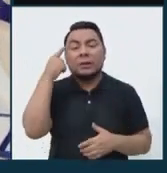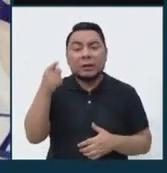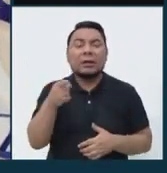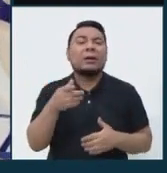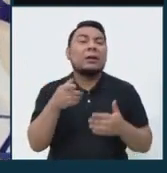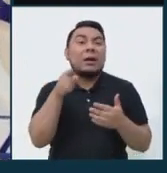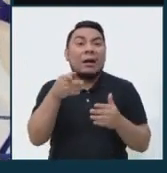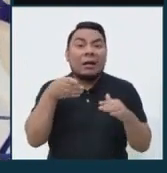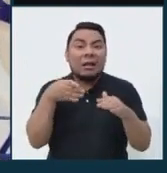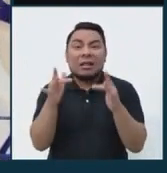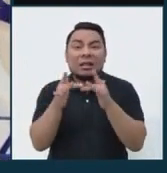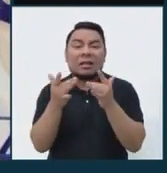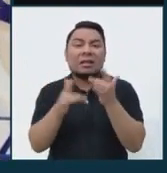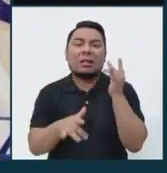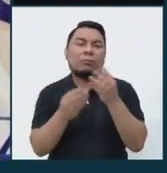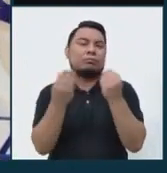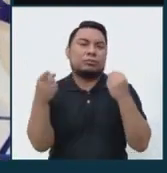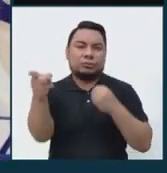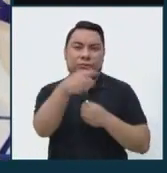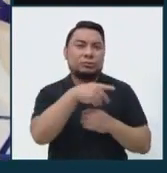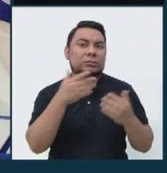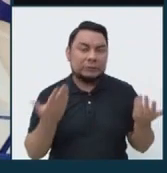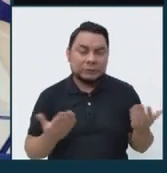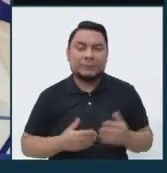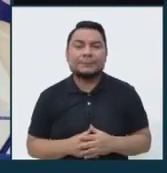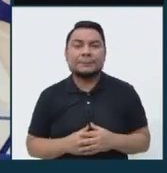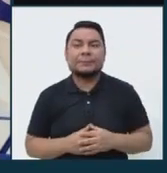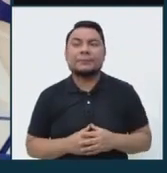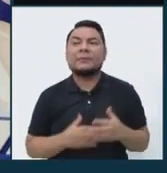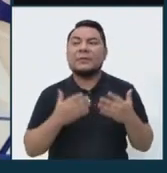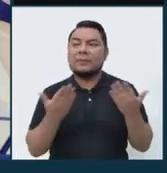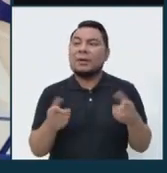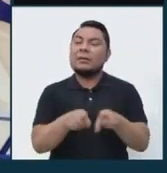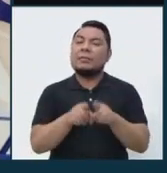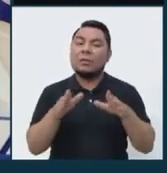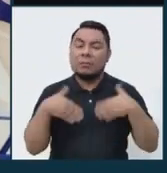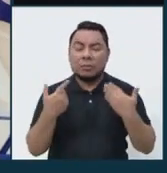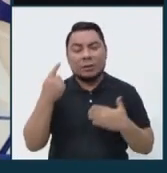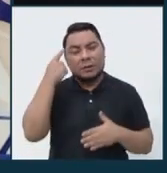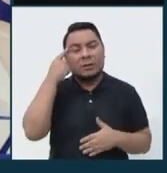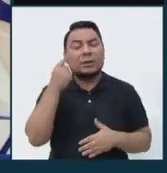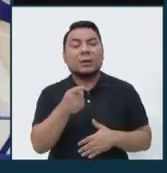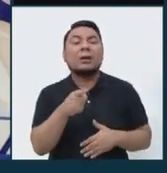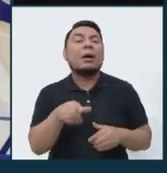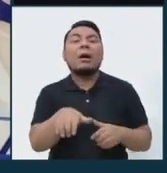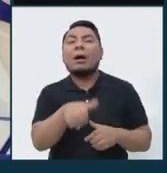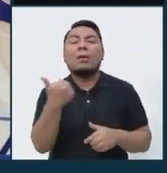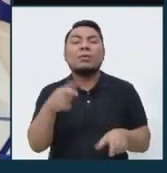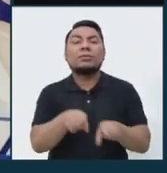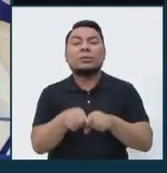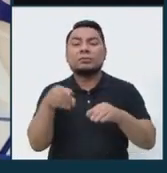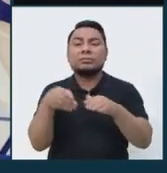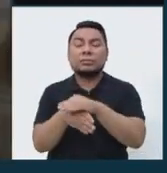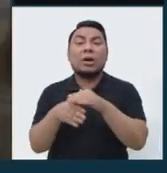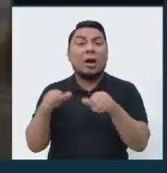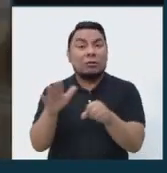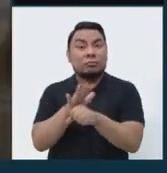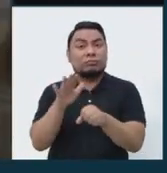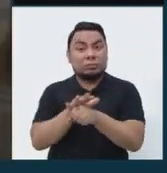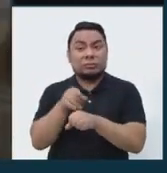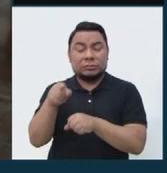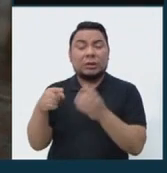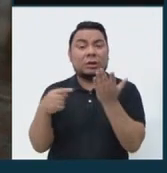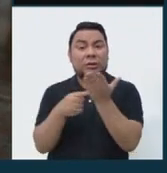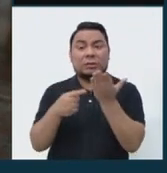se hace casi imposible muchas veces. Bueno, también podemos diferenciar sectores que tienen el acceso total a las